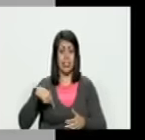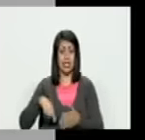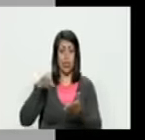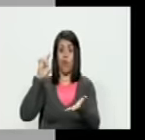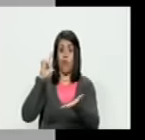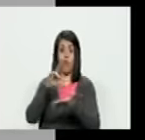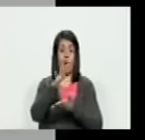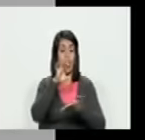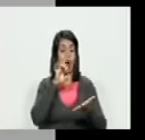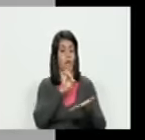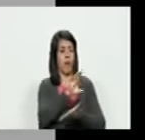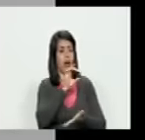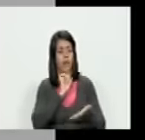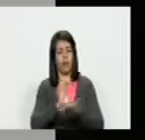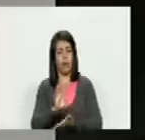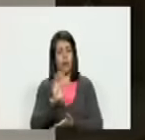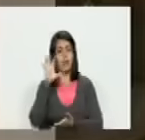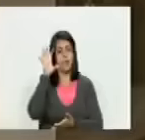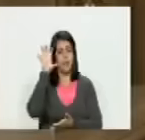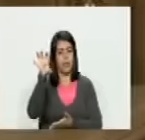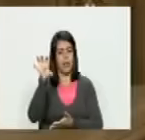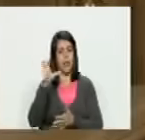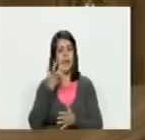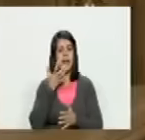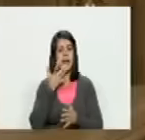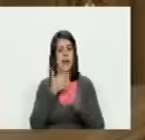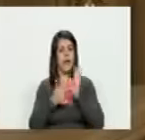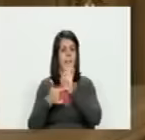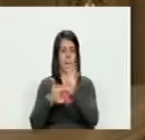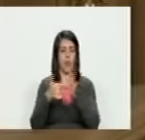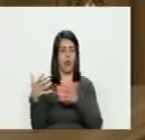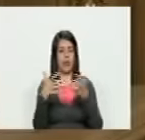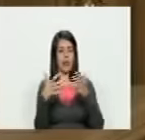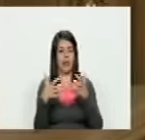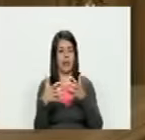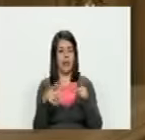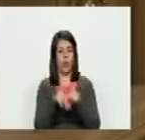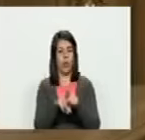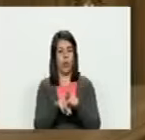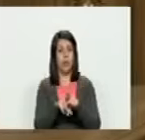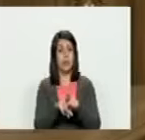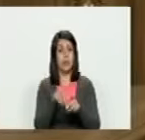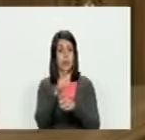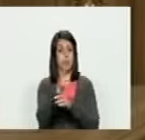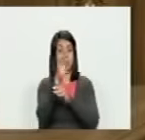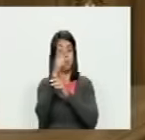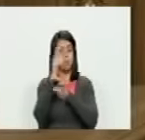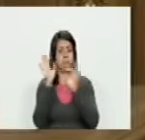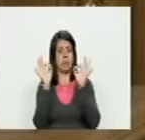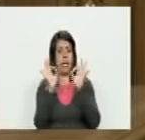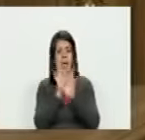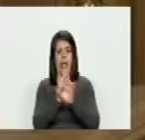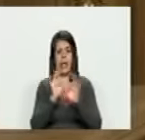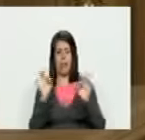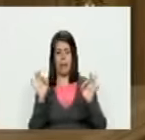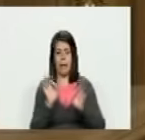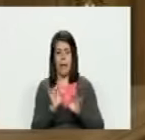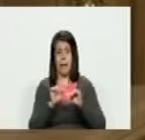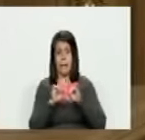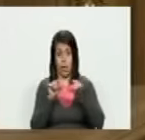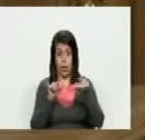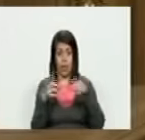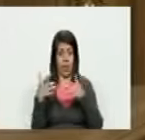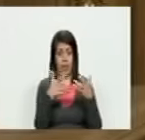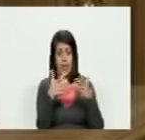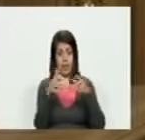ellos ponen eso como un ejemplo de guerra y lo que quiero que vean es que no hay un disparo en esa operación militar no hay un disparo pero para ellos